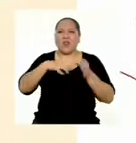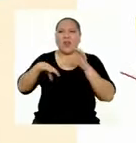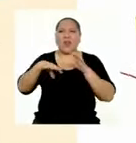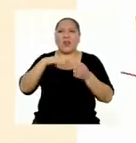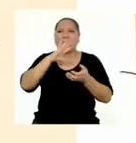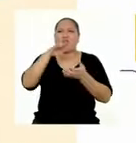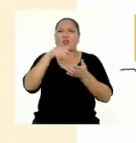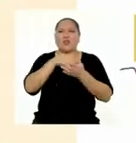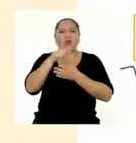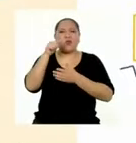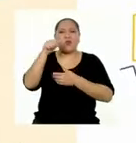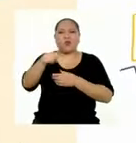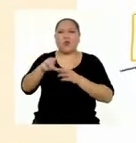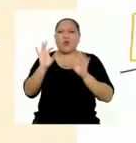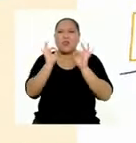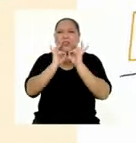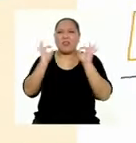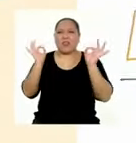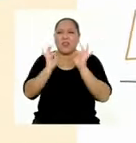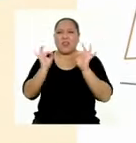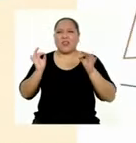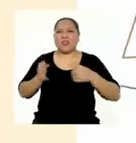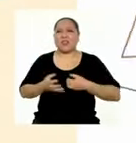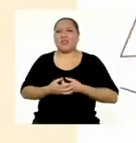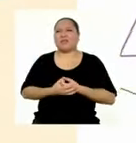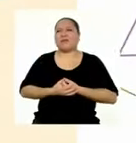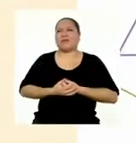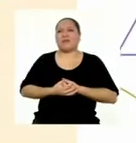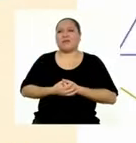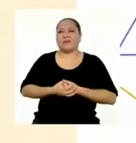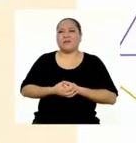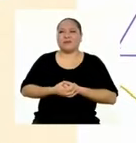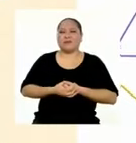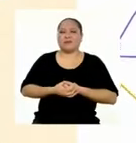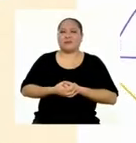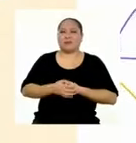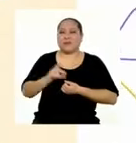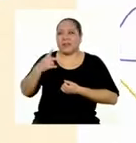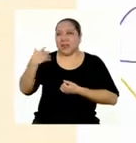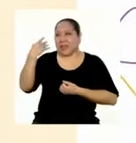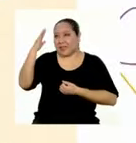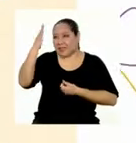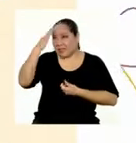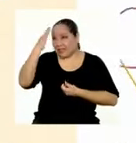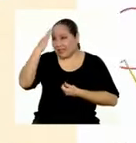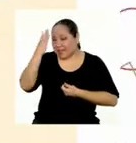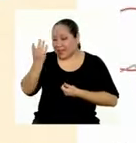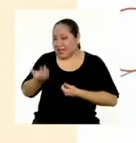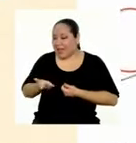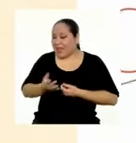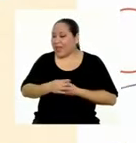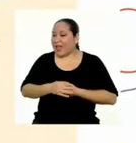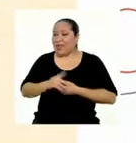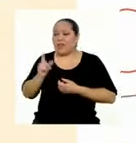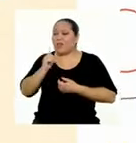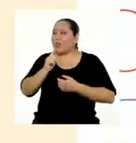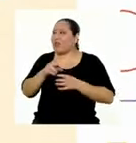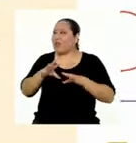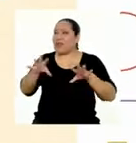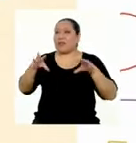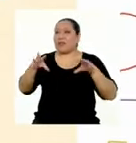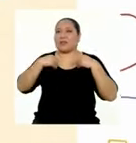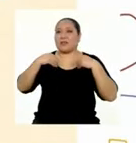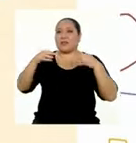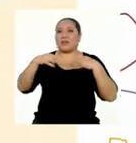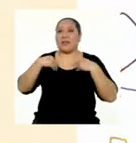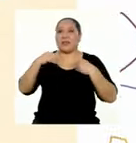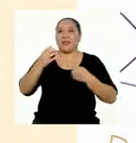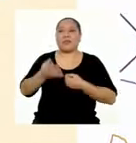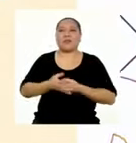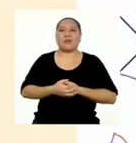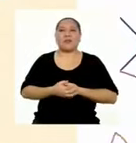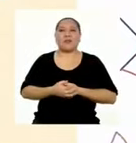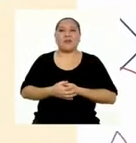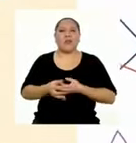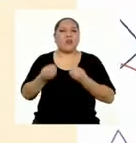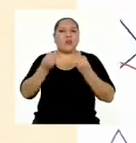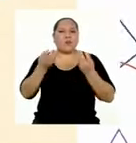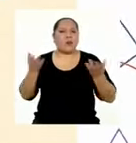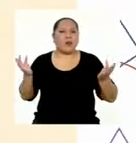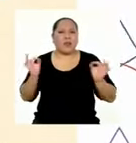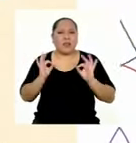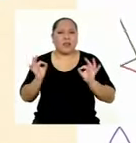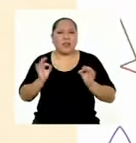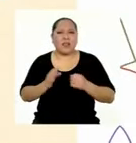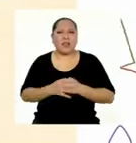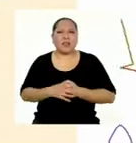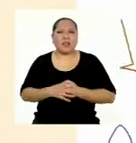y tú no hagas nada! Pensé que ya había quedado claro que no cederé a tu infografía de convivencia tiránica. ¿Cómo que